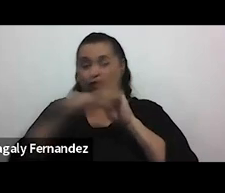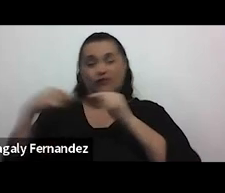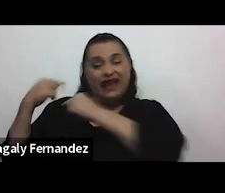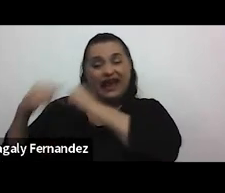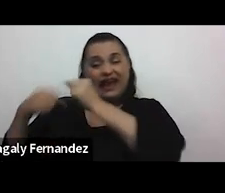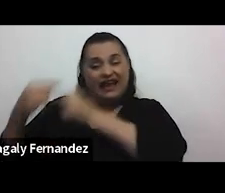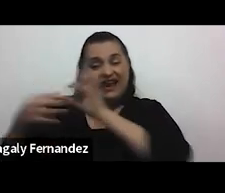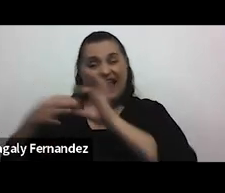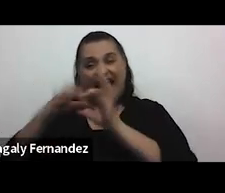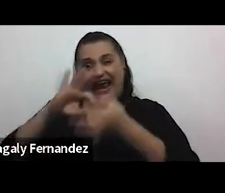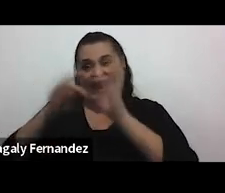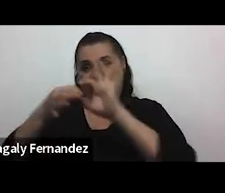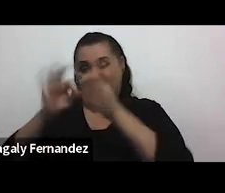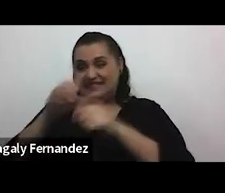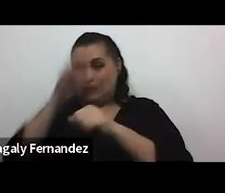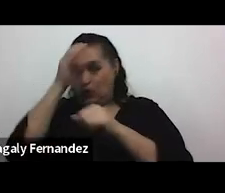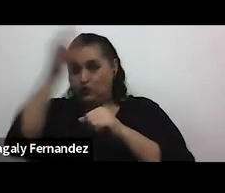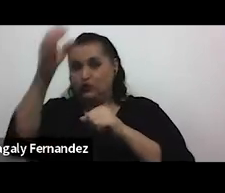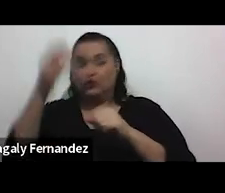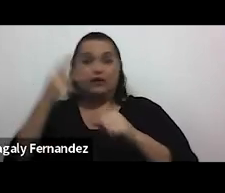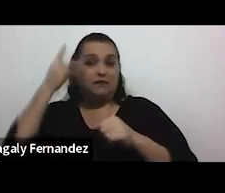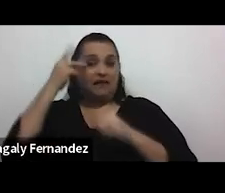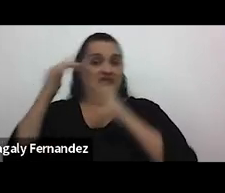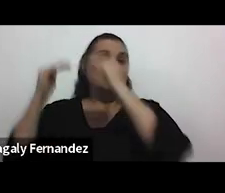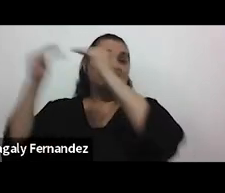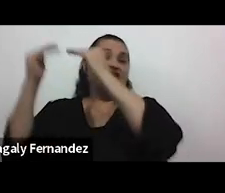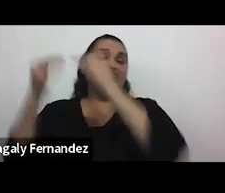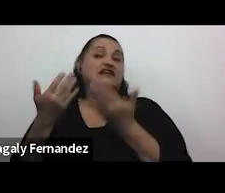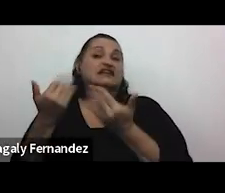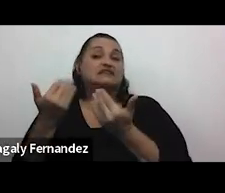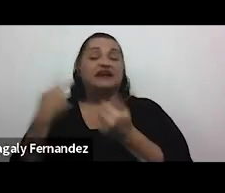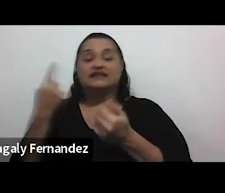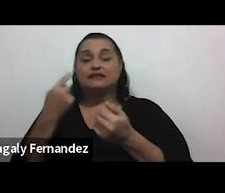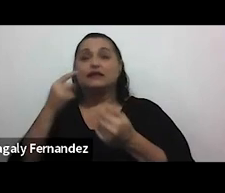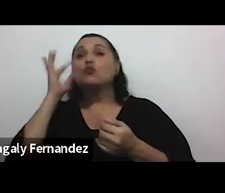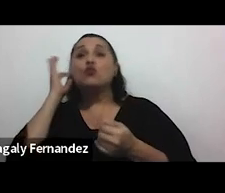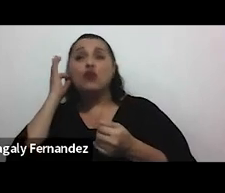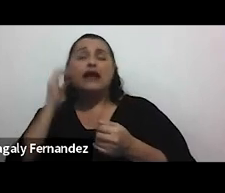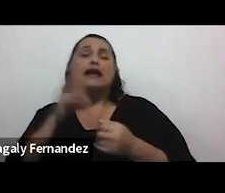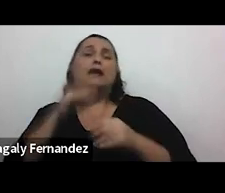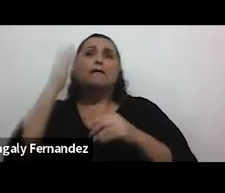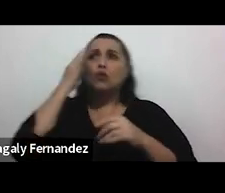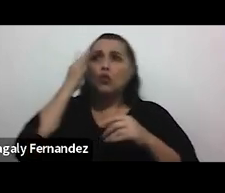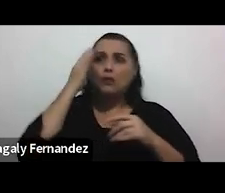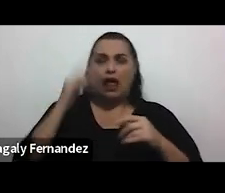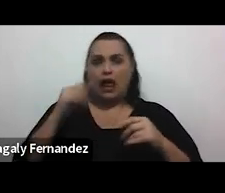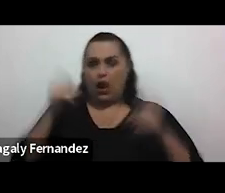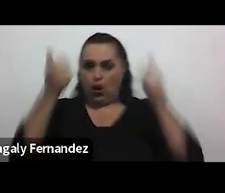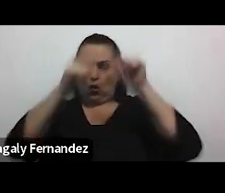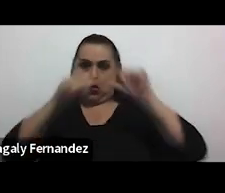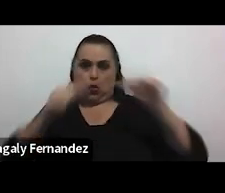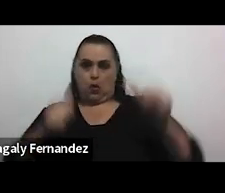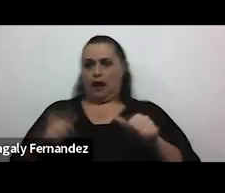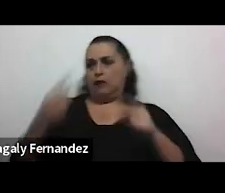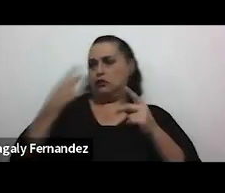la cultura patriarcal, porque esto es bien importante, se espera que las mujeres seamos preocupadas por nuestra apariencia física, ¿verdad? para